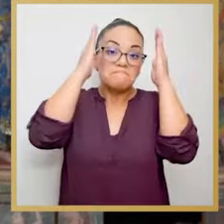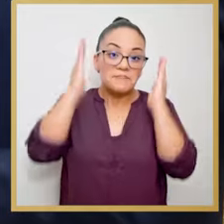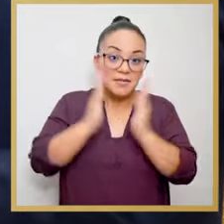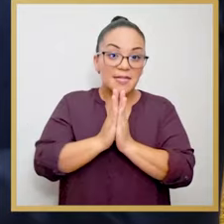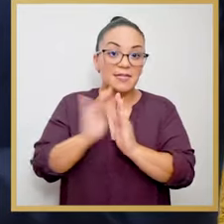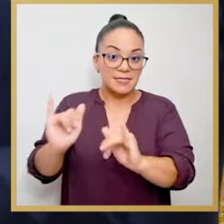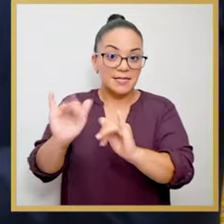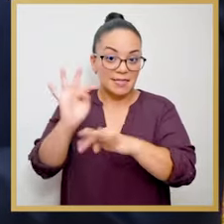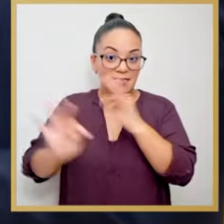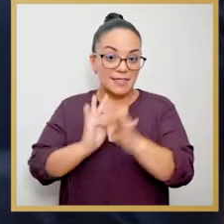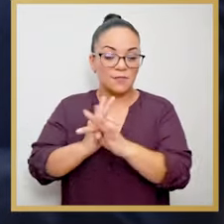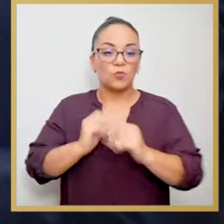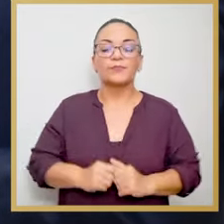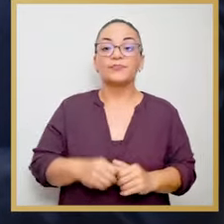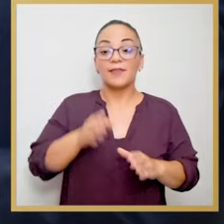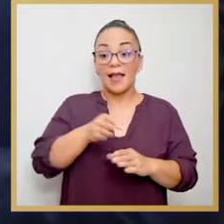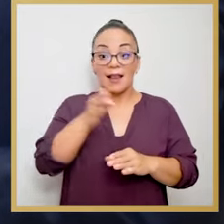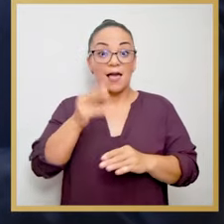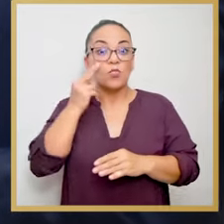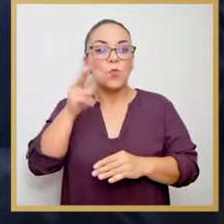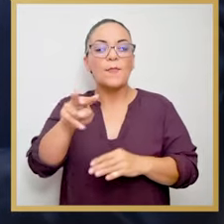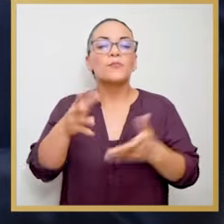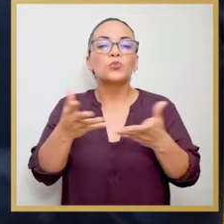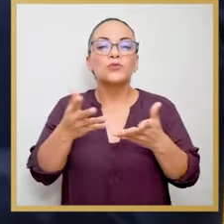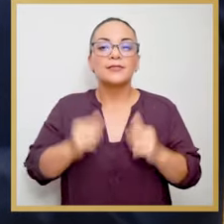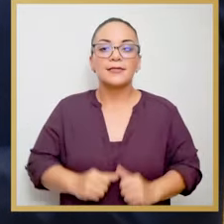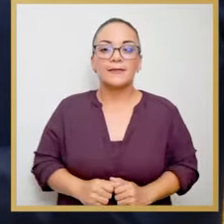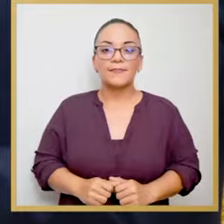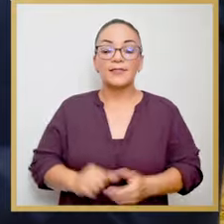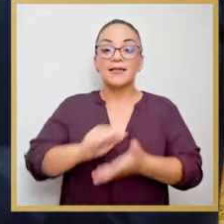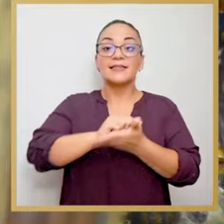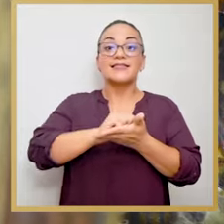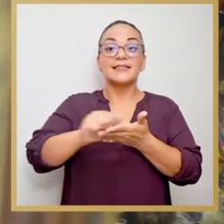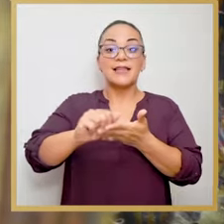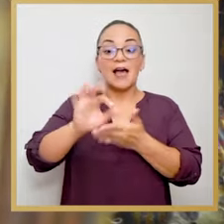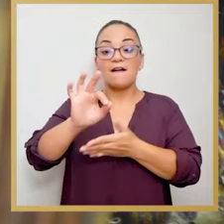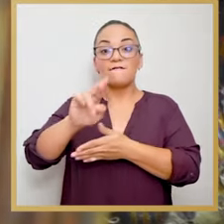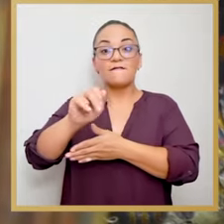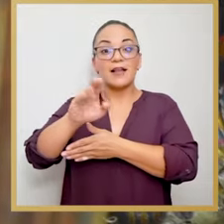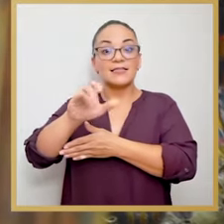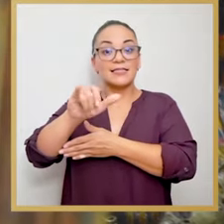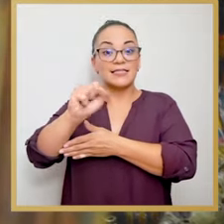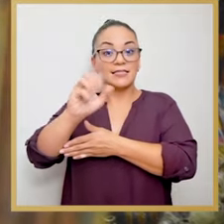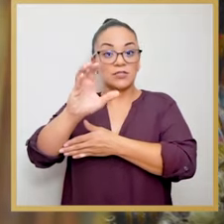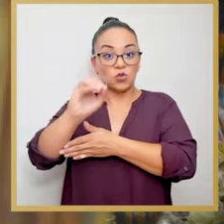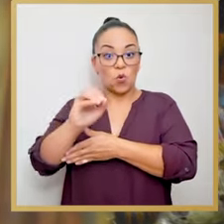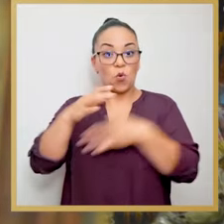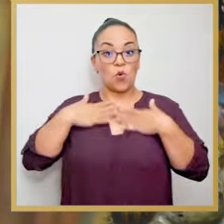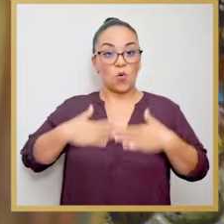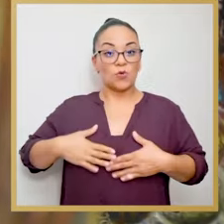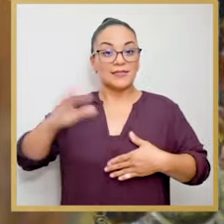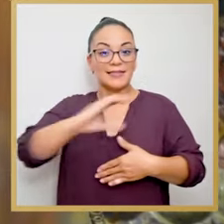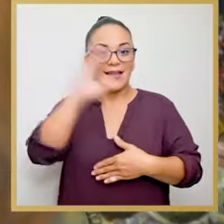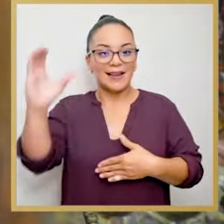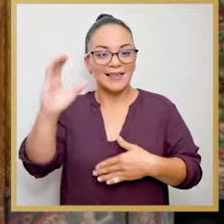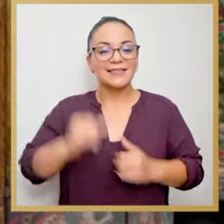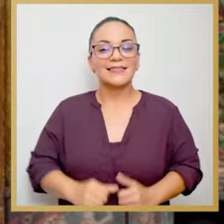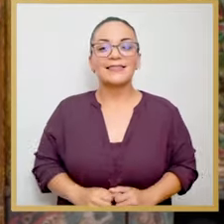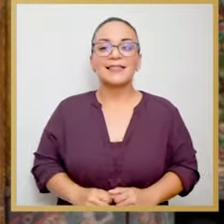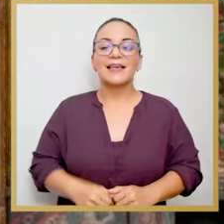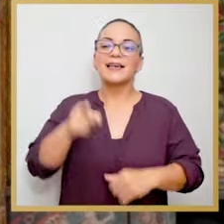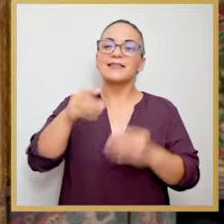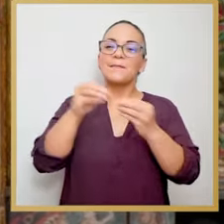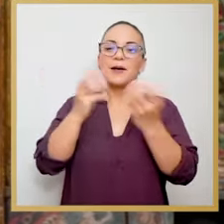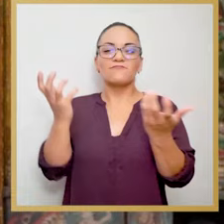vírgenes. Al lado estamos viendo a San Francisco con ese traje celeste. Remite